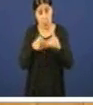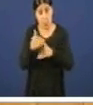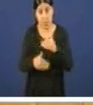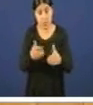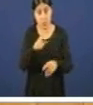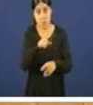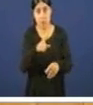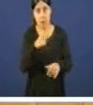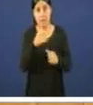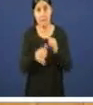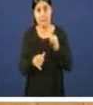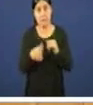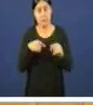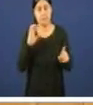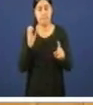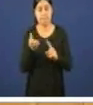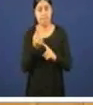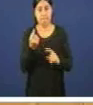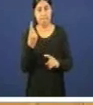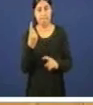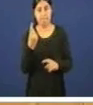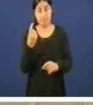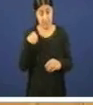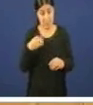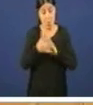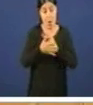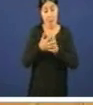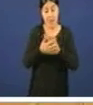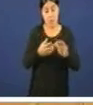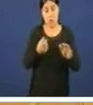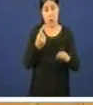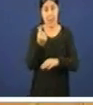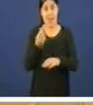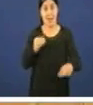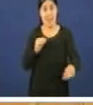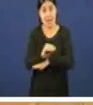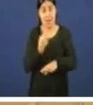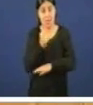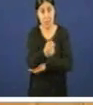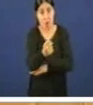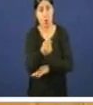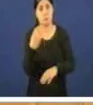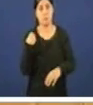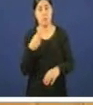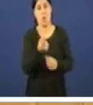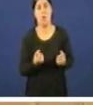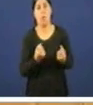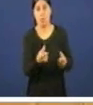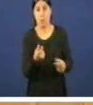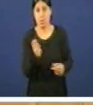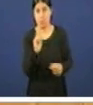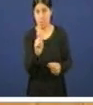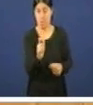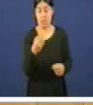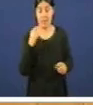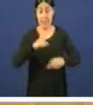vostedes cun saliados de excepción cando falamos das indemnizacións das retribucións dos envolumentos escandalosos que receben